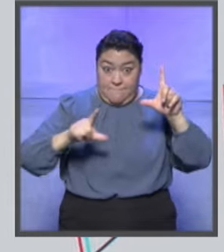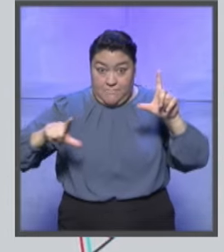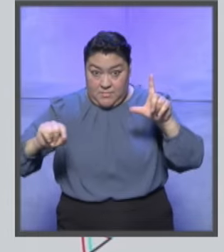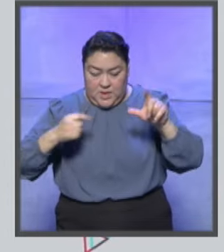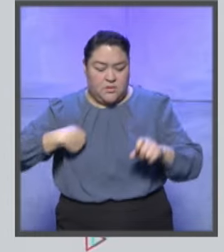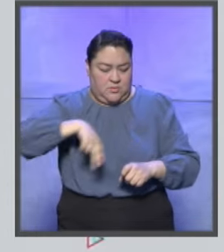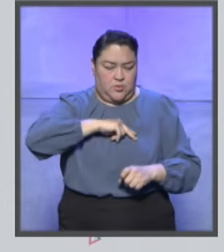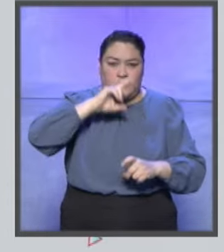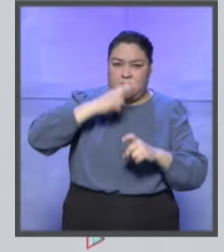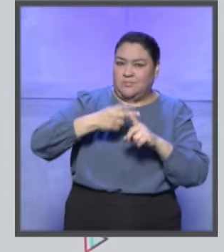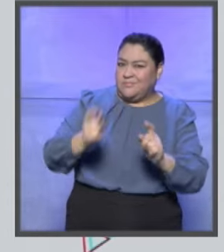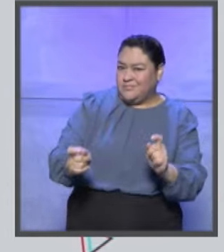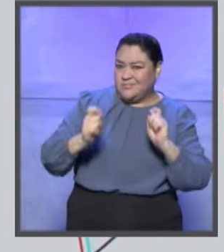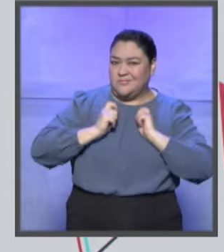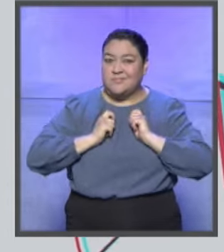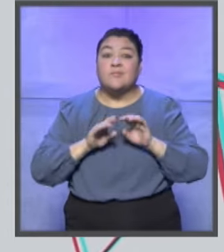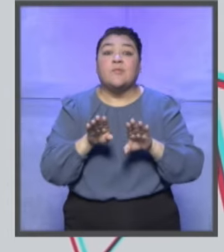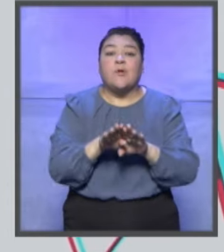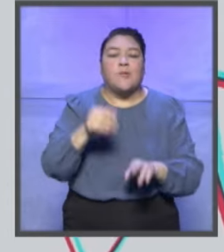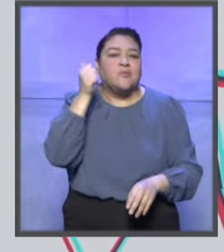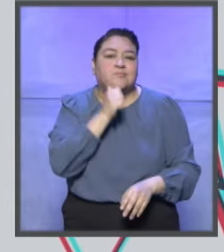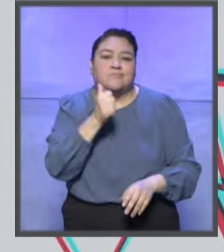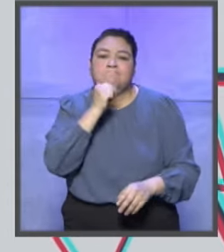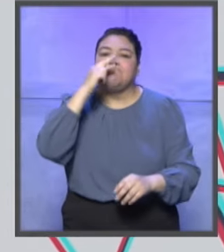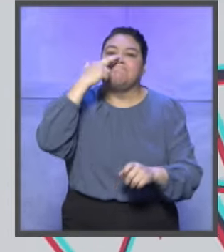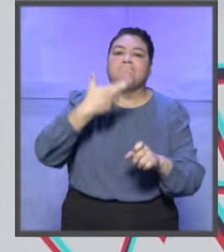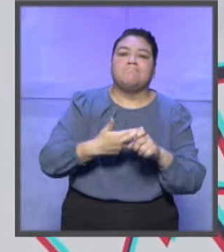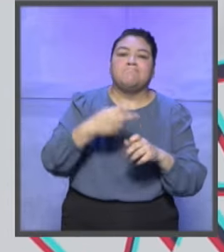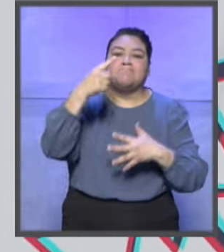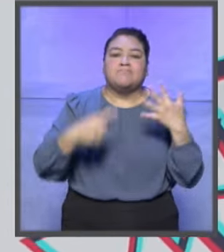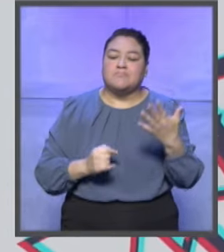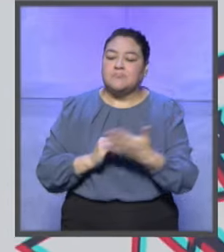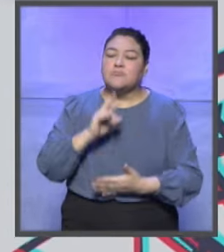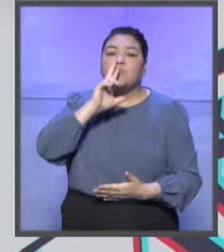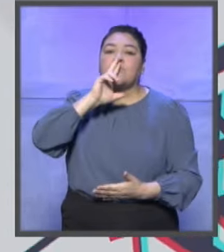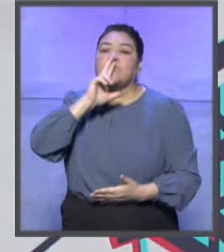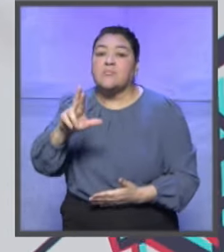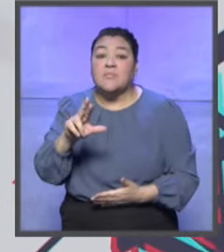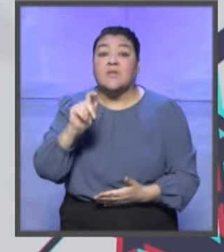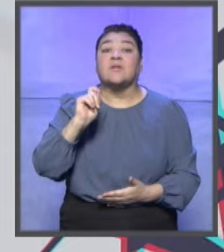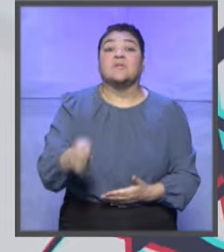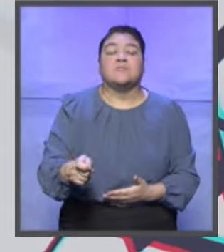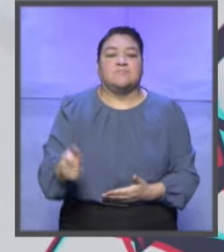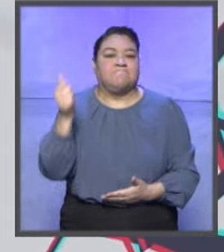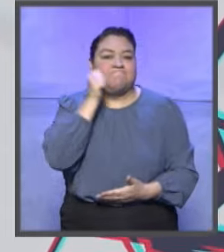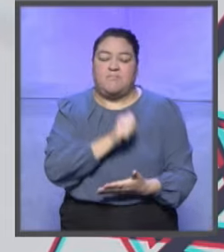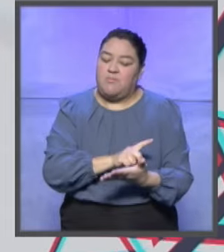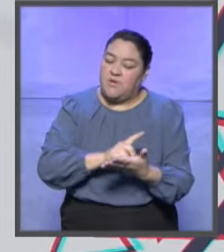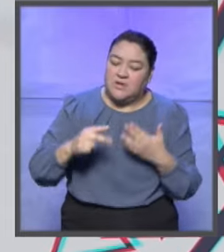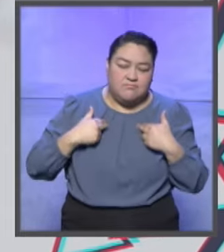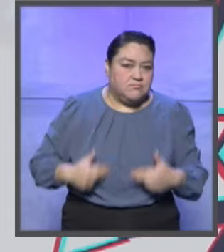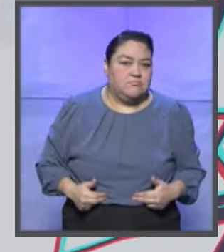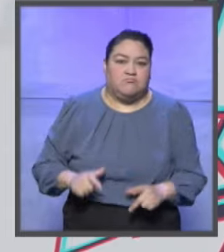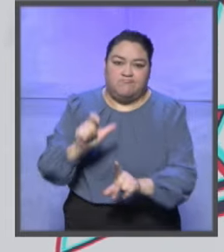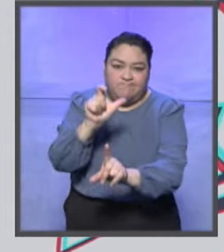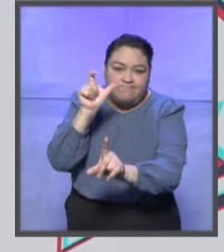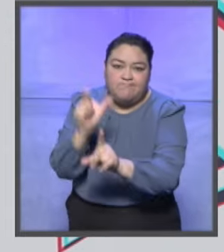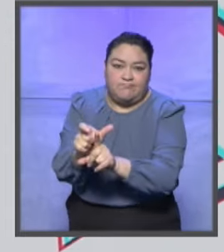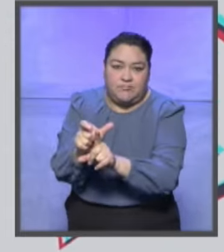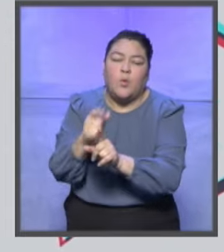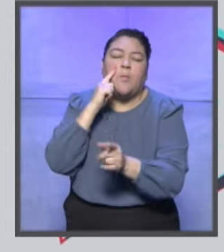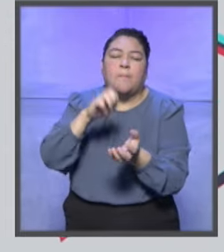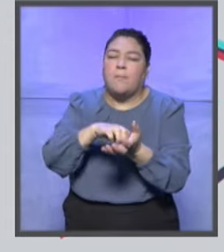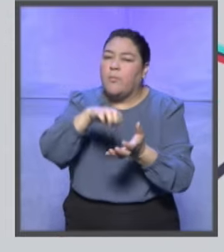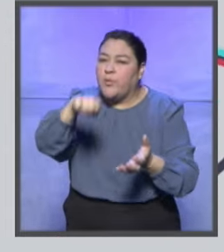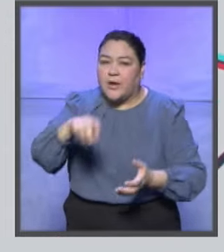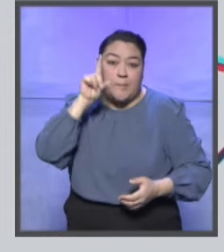o sea, no somos una excepción, más bien somos parte de esa regla general. Hemos dictado sentencias en las que maximizamos los derechos fundamentales de